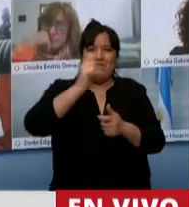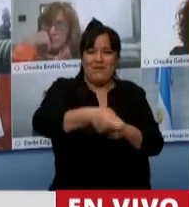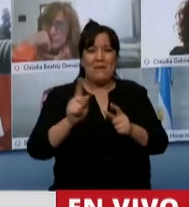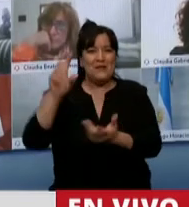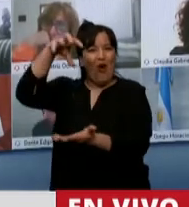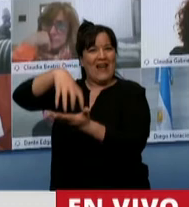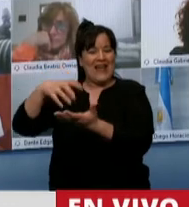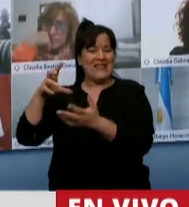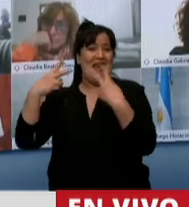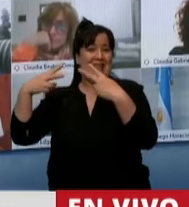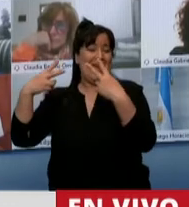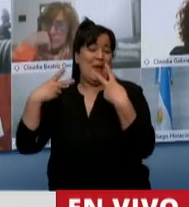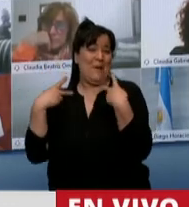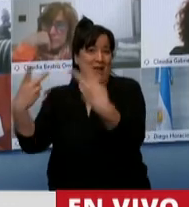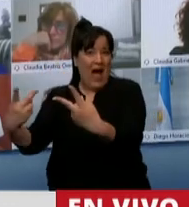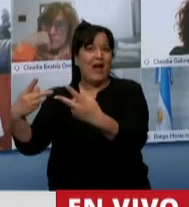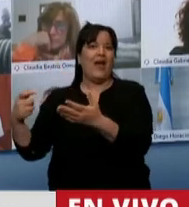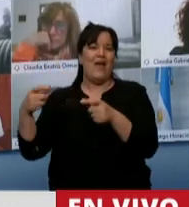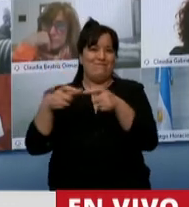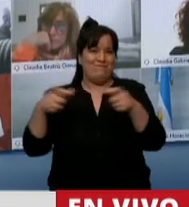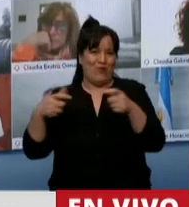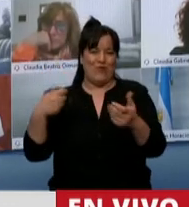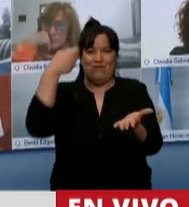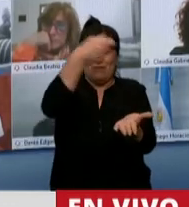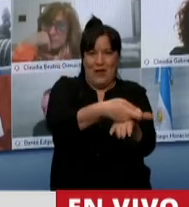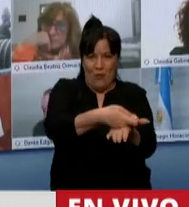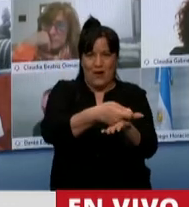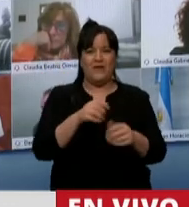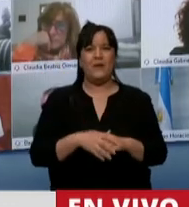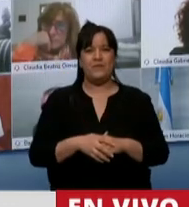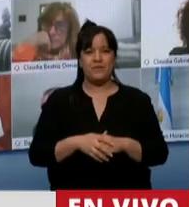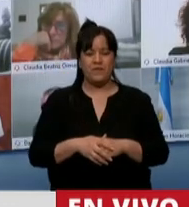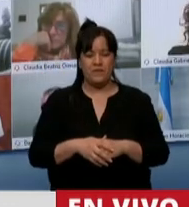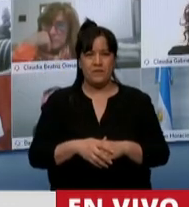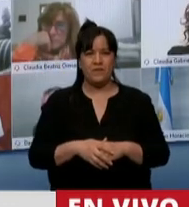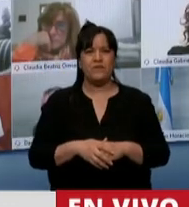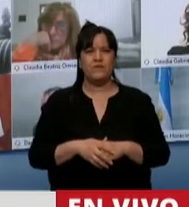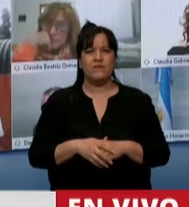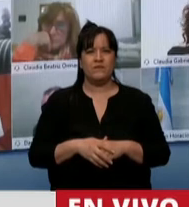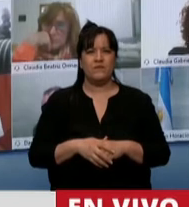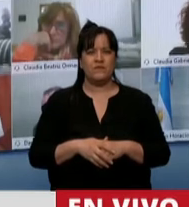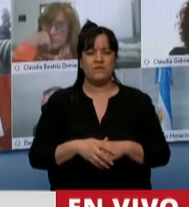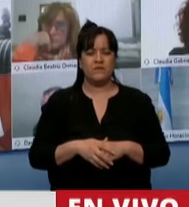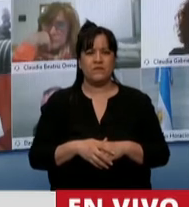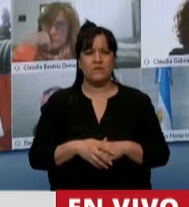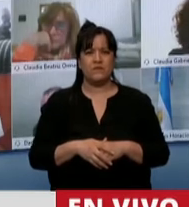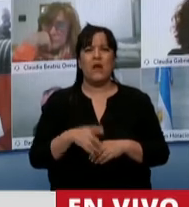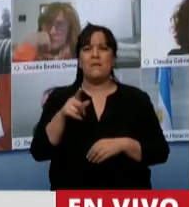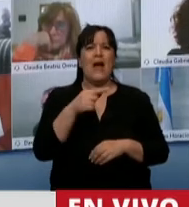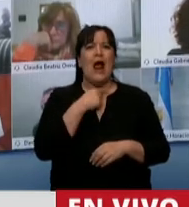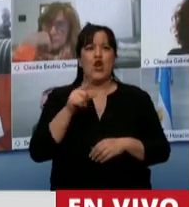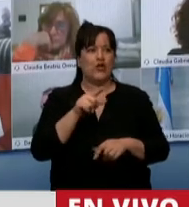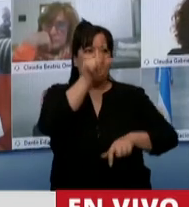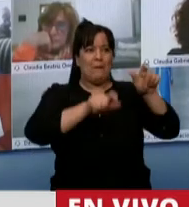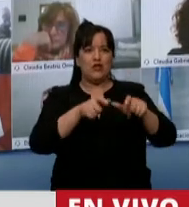agencias de viaje, de manera que no perezcan las agencias de viaje, pero tampoco perjudicar a los